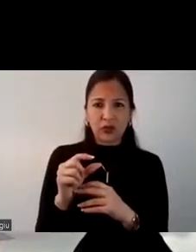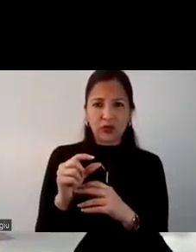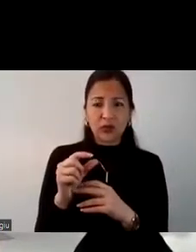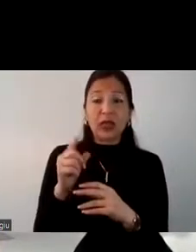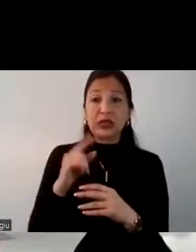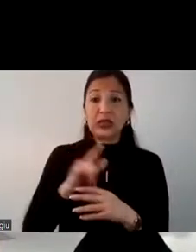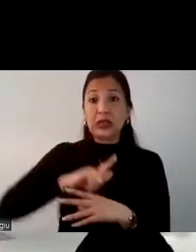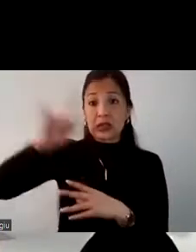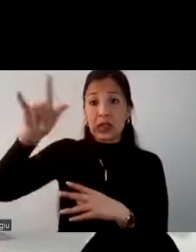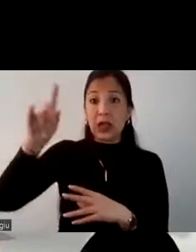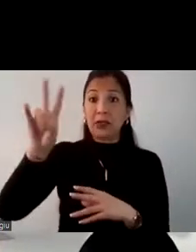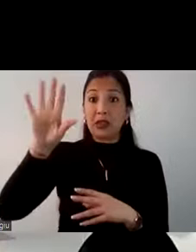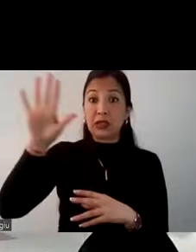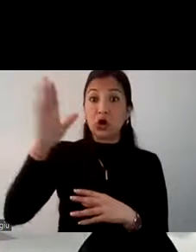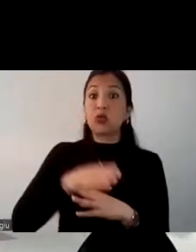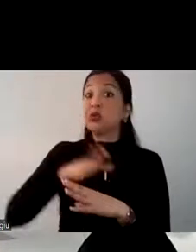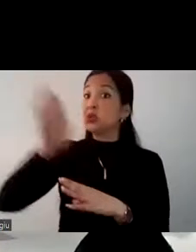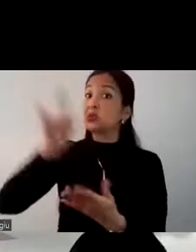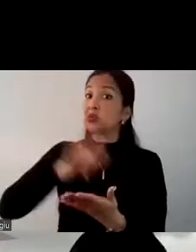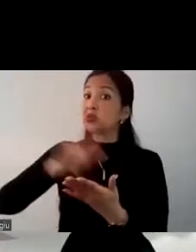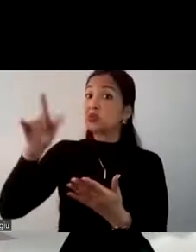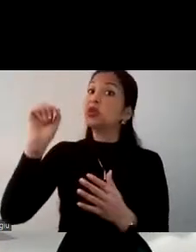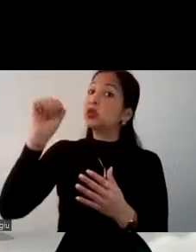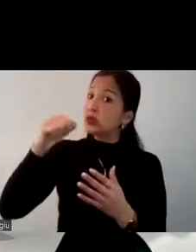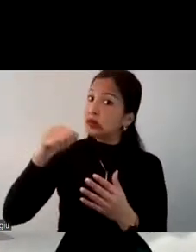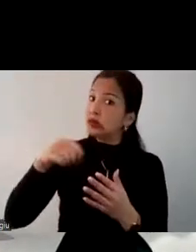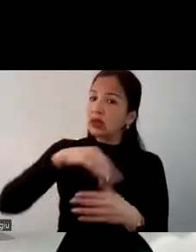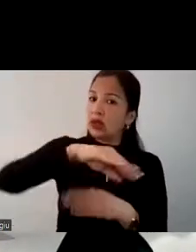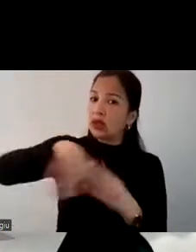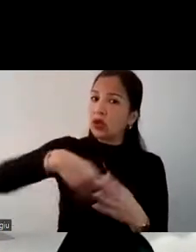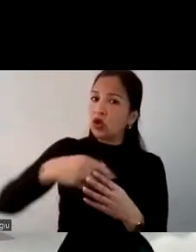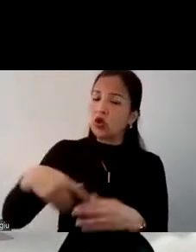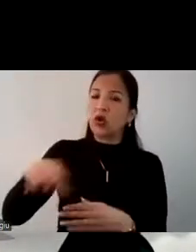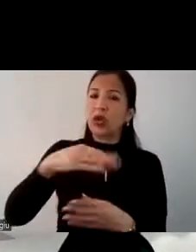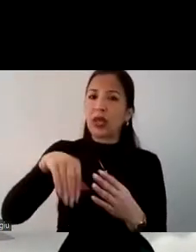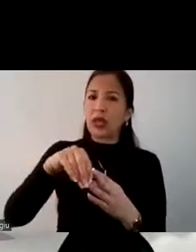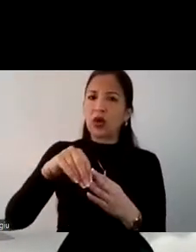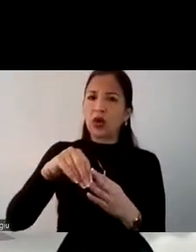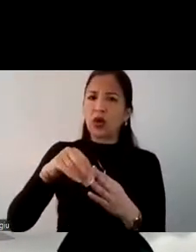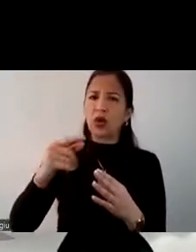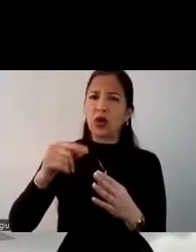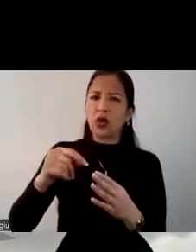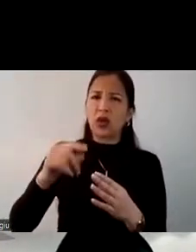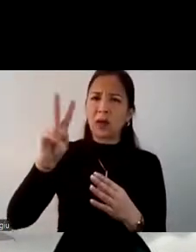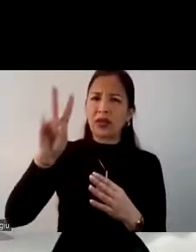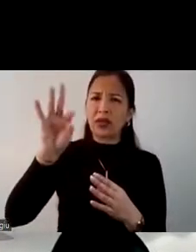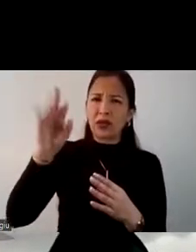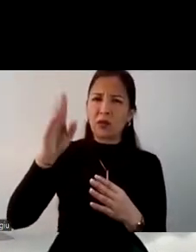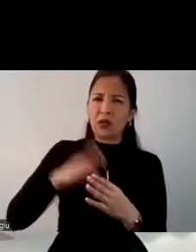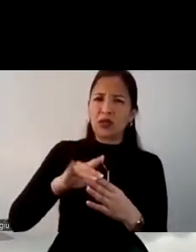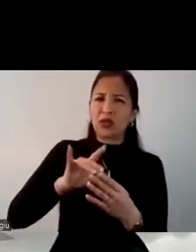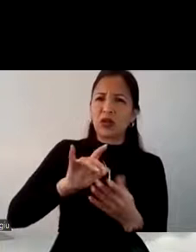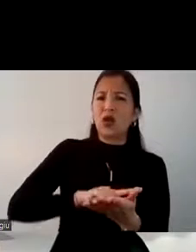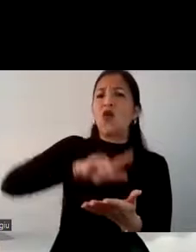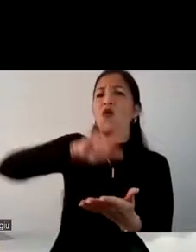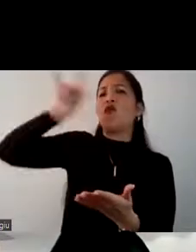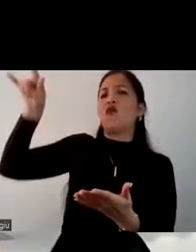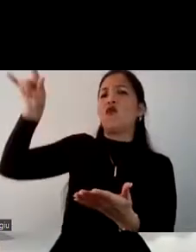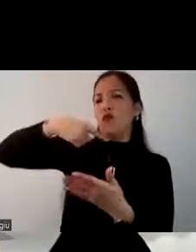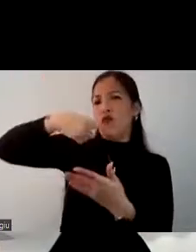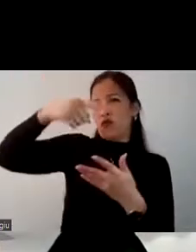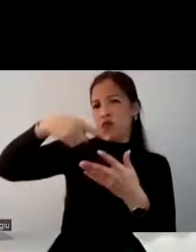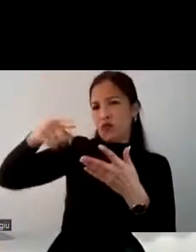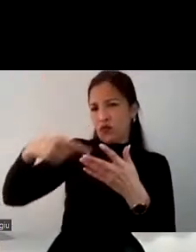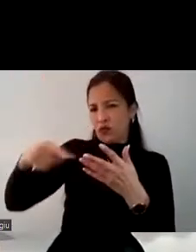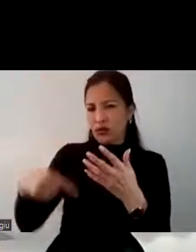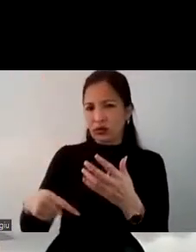25% dijo que sí dentro de su región y un 36% dijo que lo hizo, pero fuera de su región. Sin